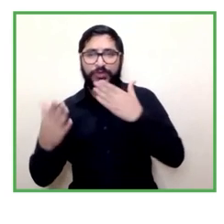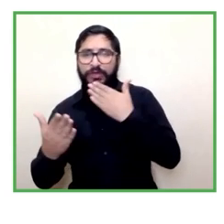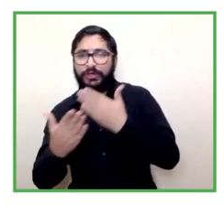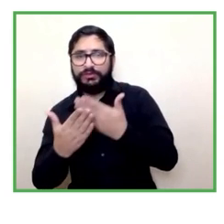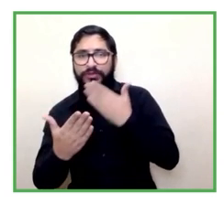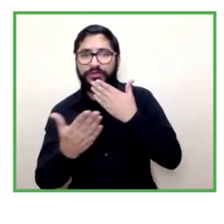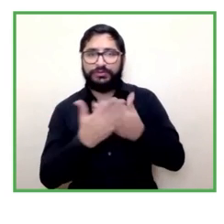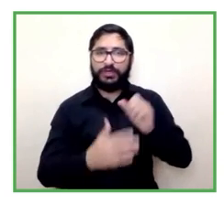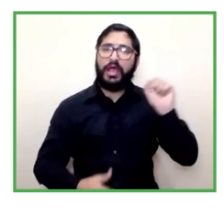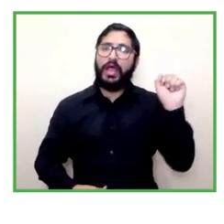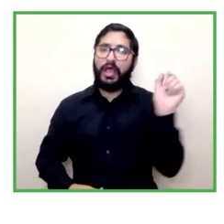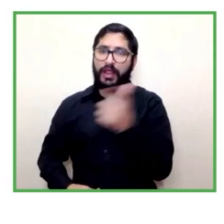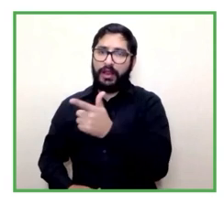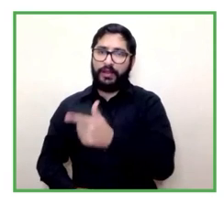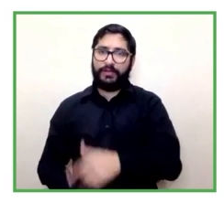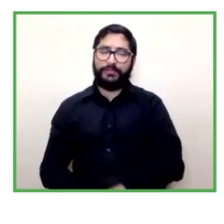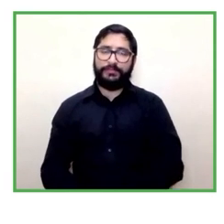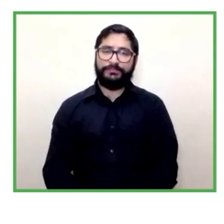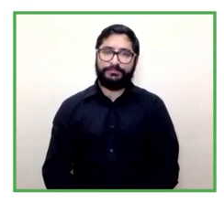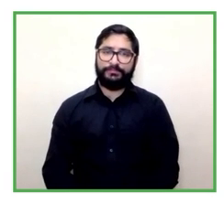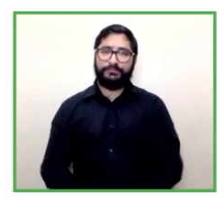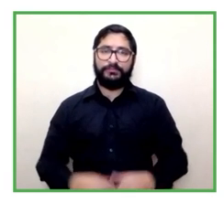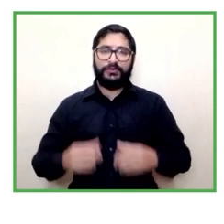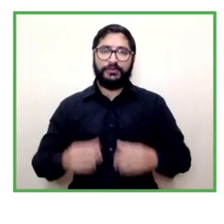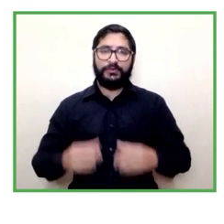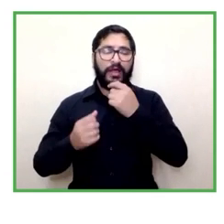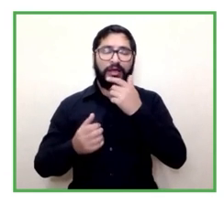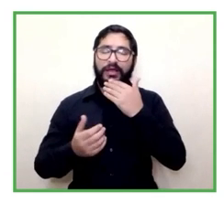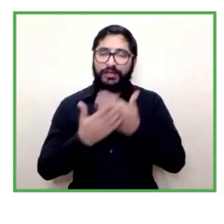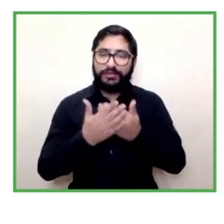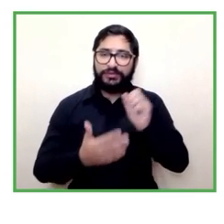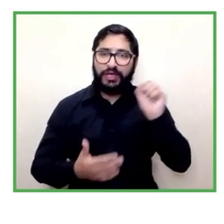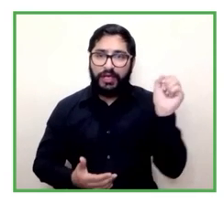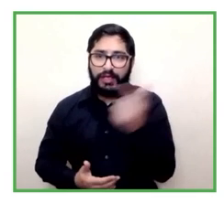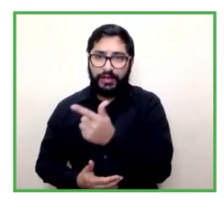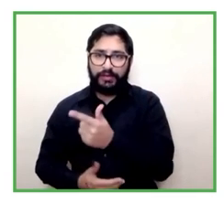por invitarnos a todos gracias gracias Gracias.